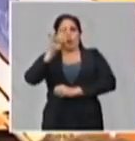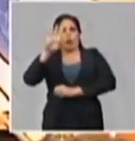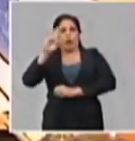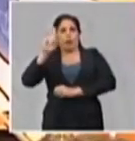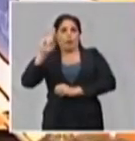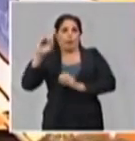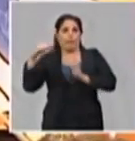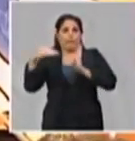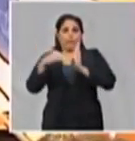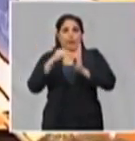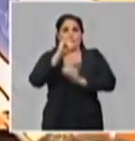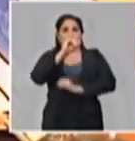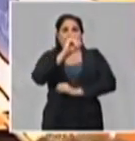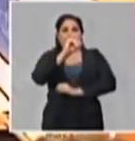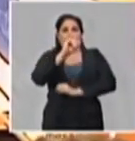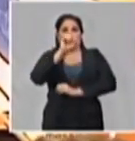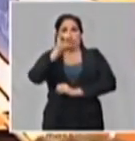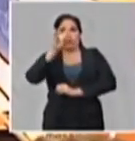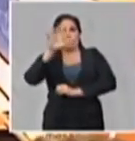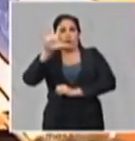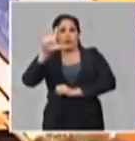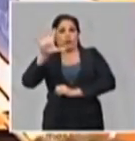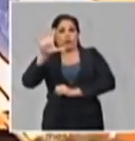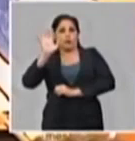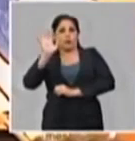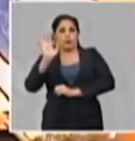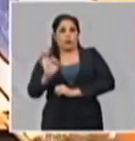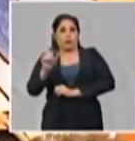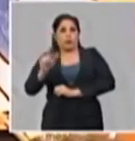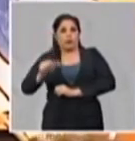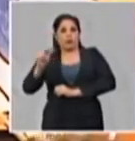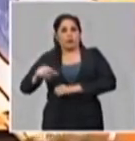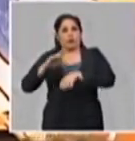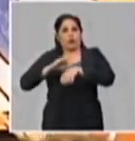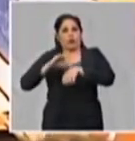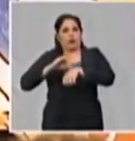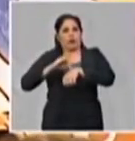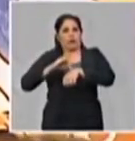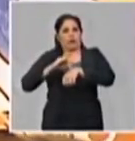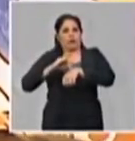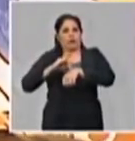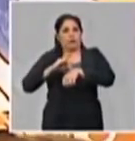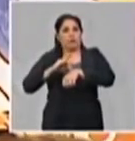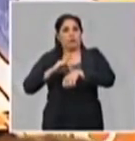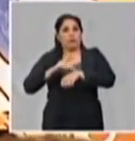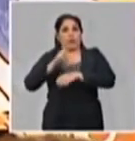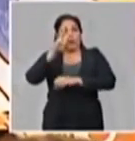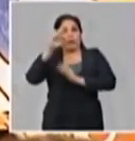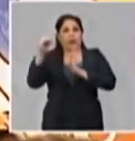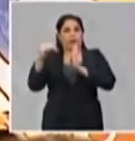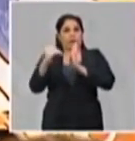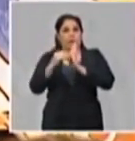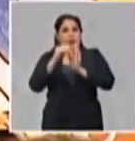.695. casos infectados y 3